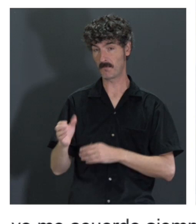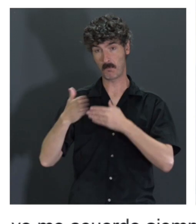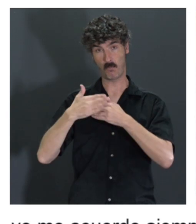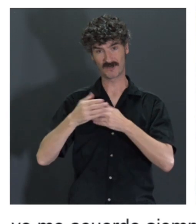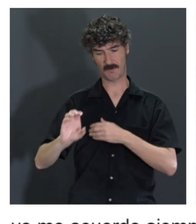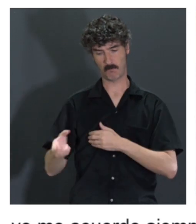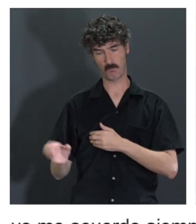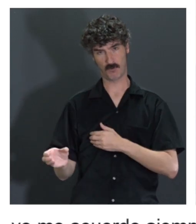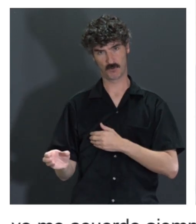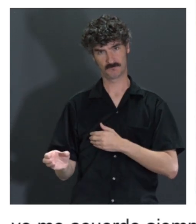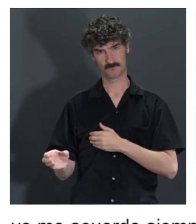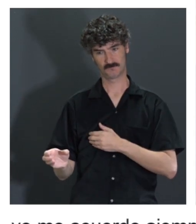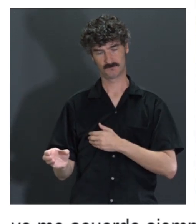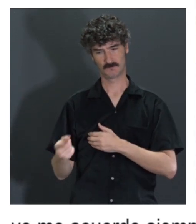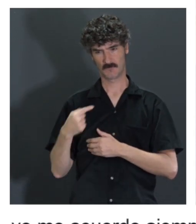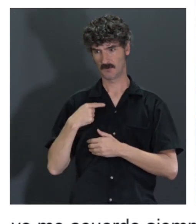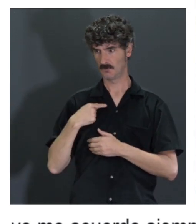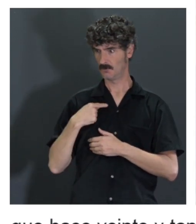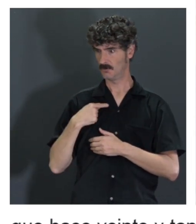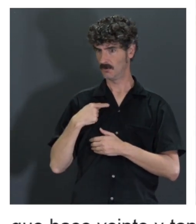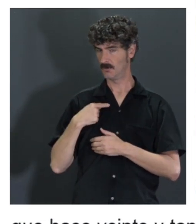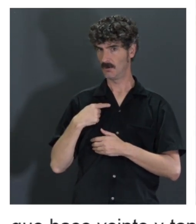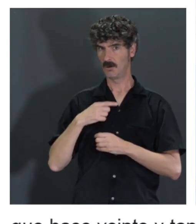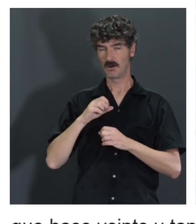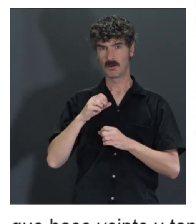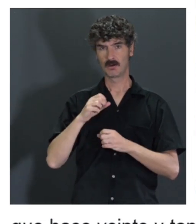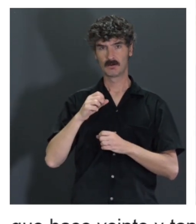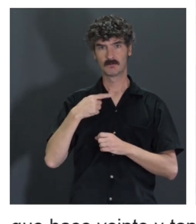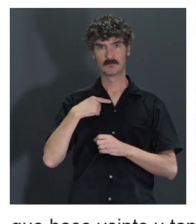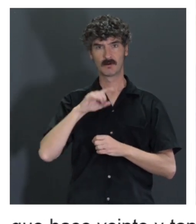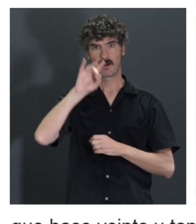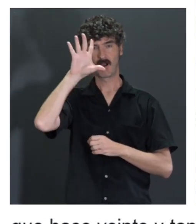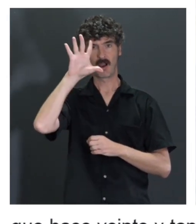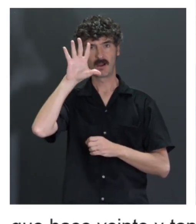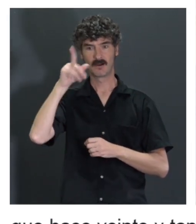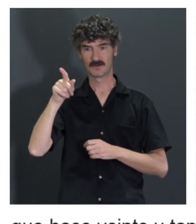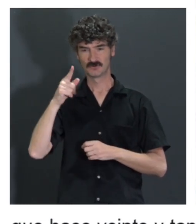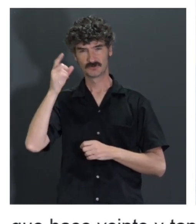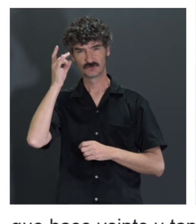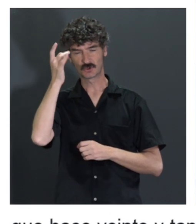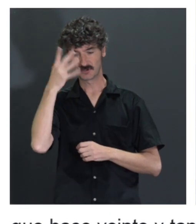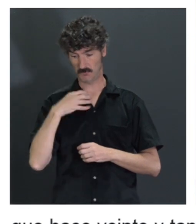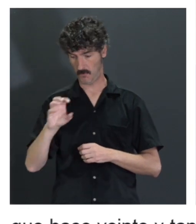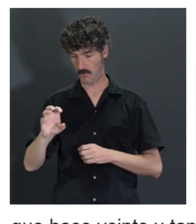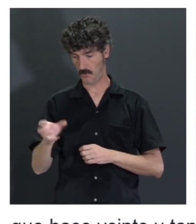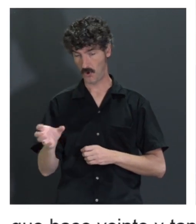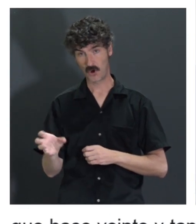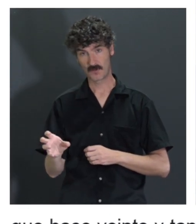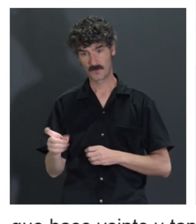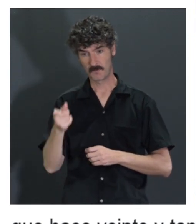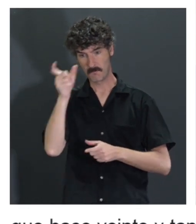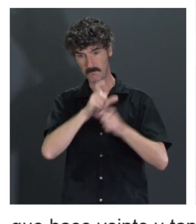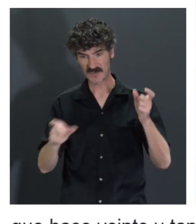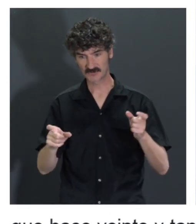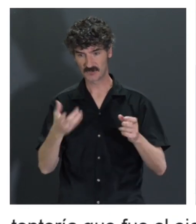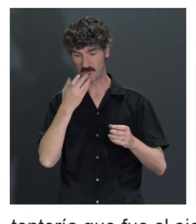puerta, ¿no? Y yo, claro, es que se me abrió la luz como ingeniera que soy y dije, pues claro, qué tontería, si yo hago un pomo redondo pues va haber un montón de personas